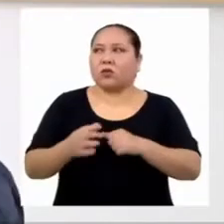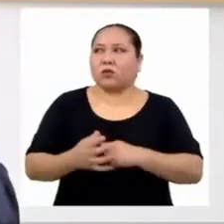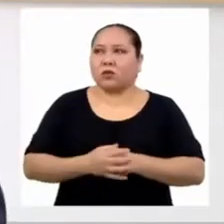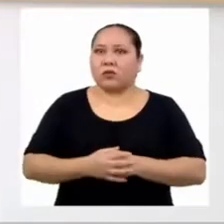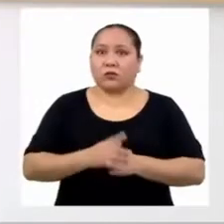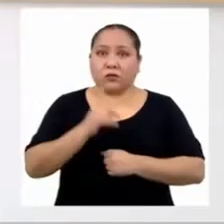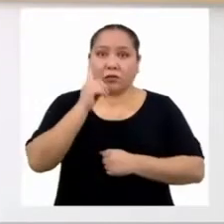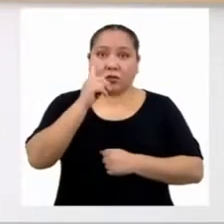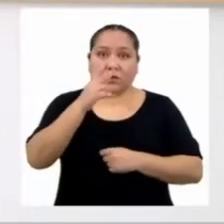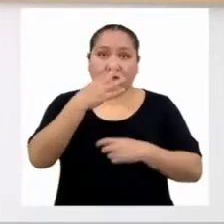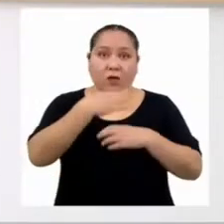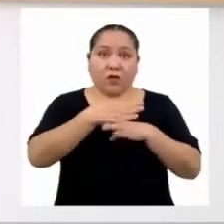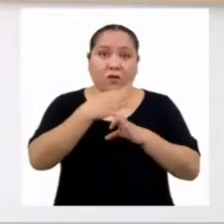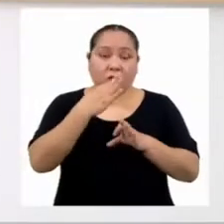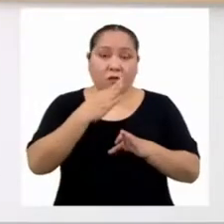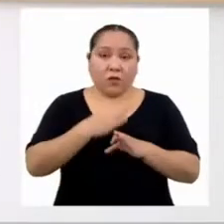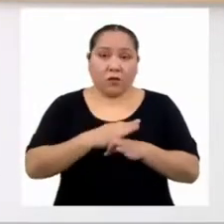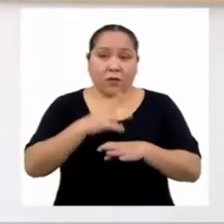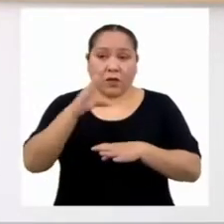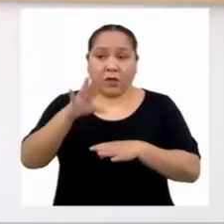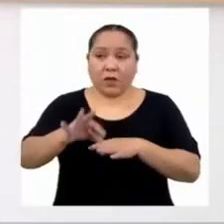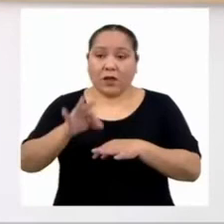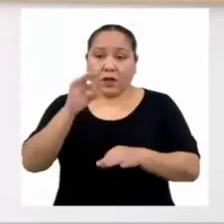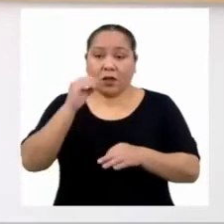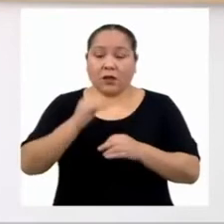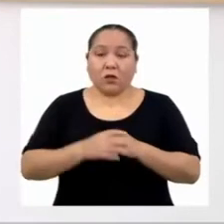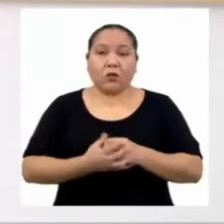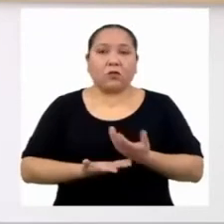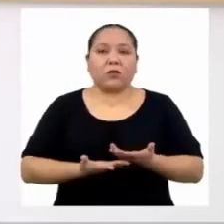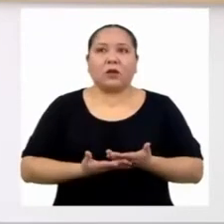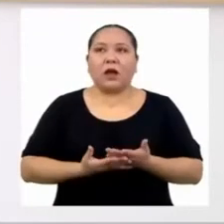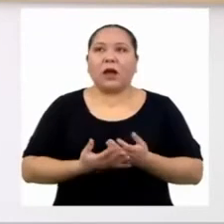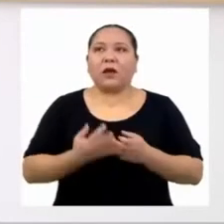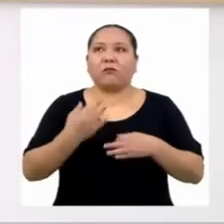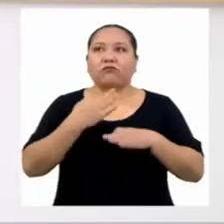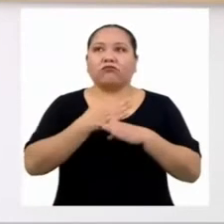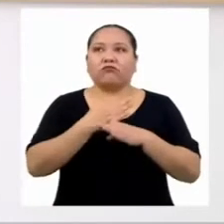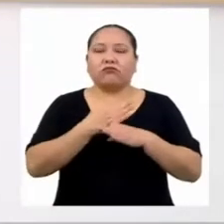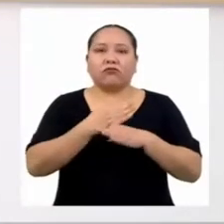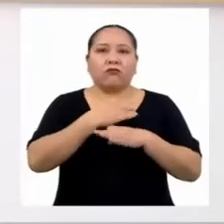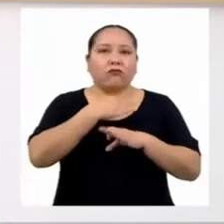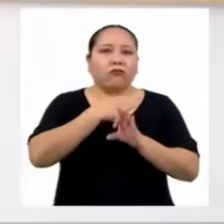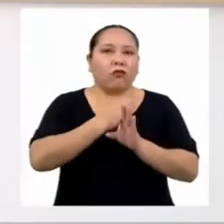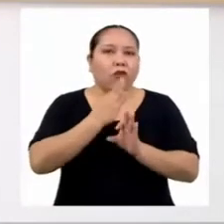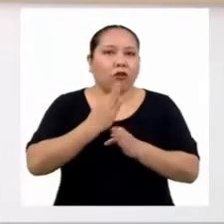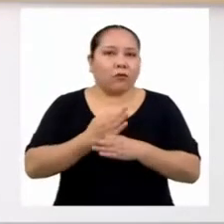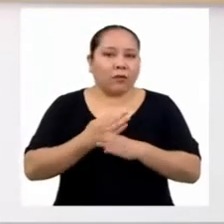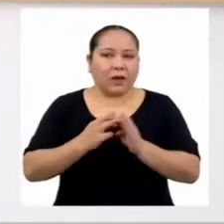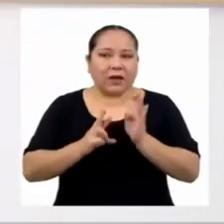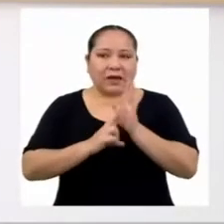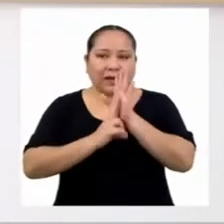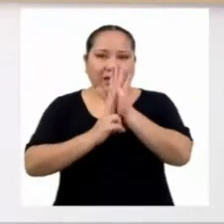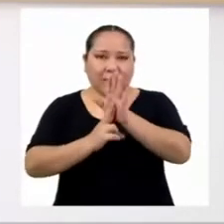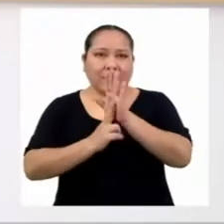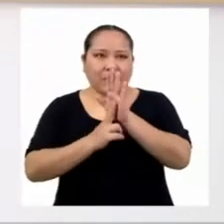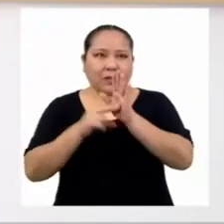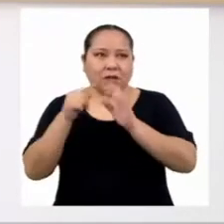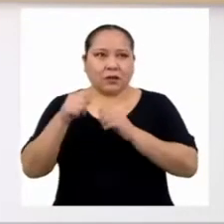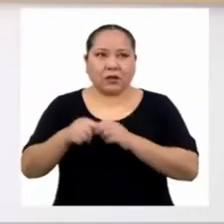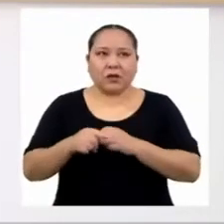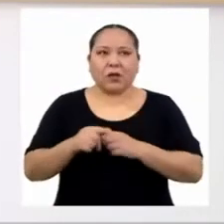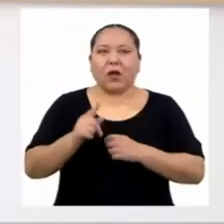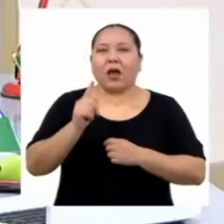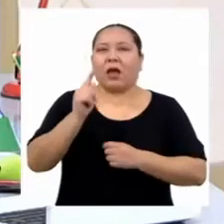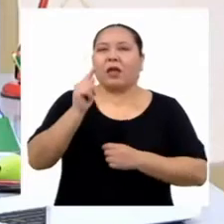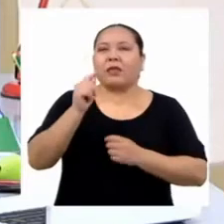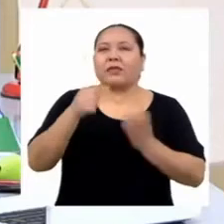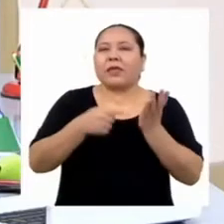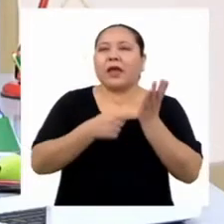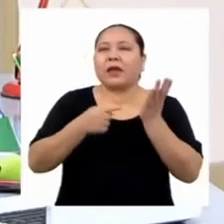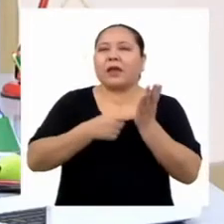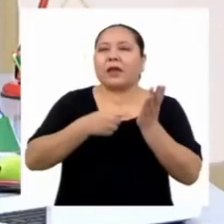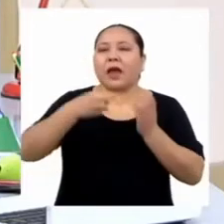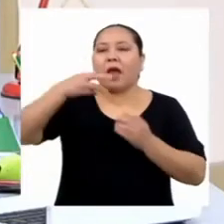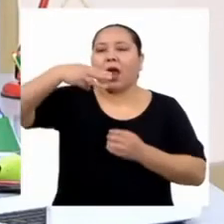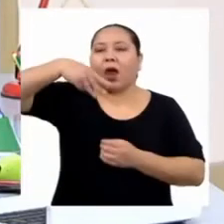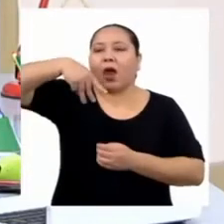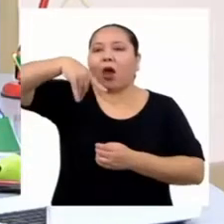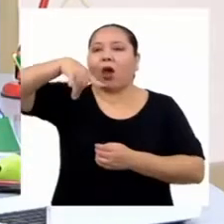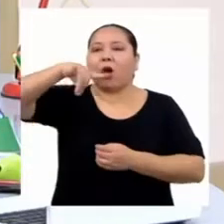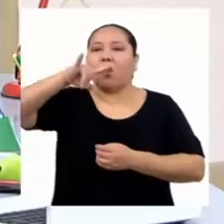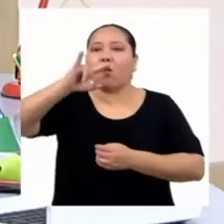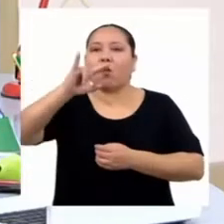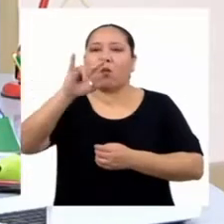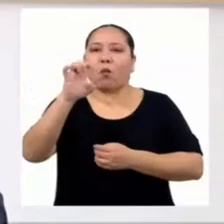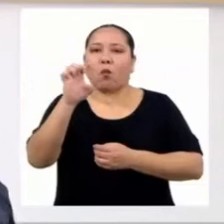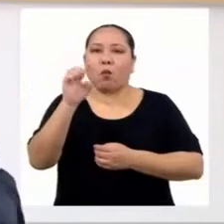Una forma de elegir una muestra representativa de la población se recomienda aplicar la técnica del muestreo proporcional. Eso suena